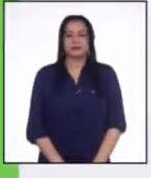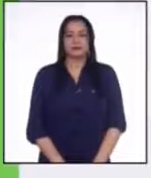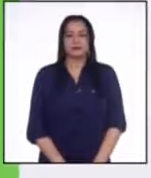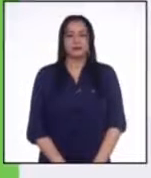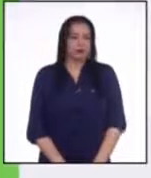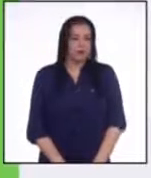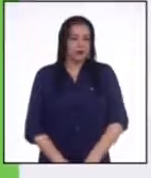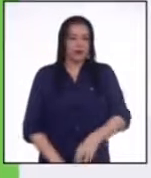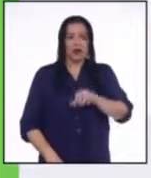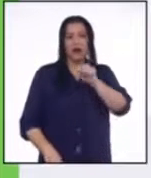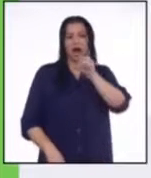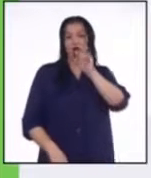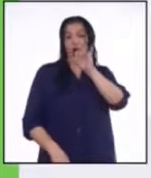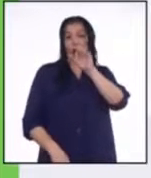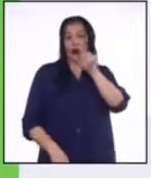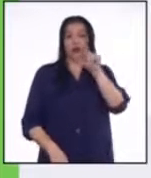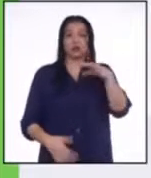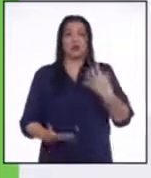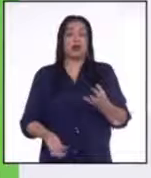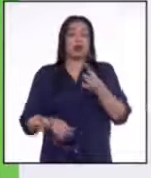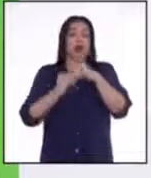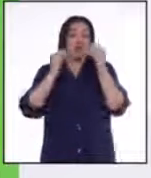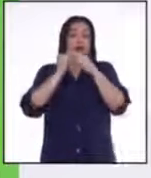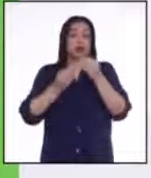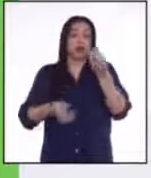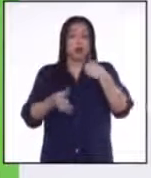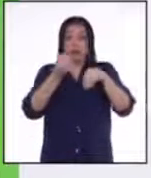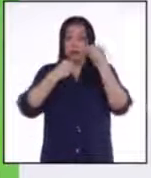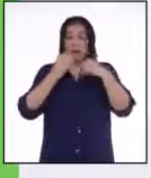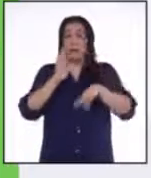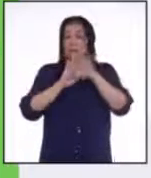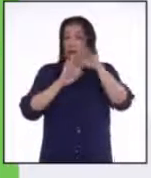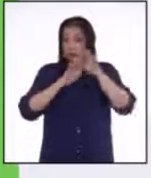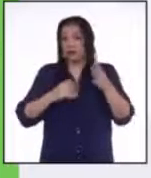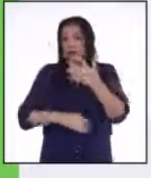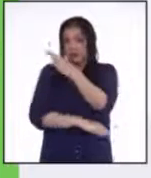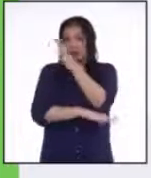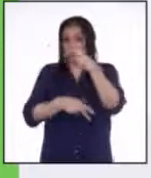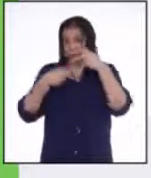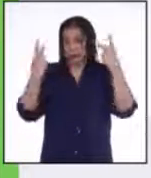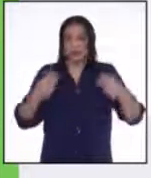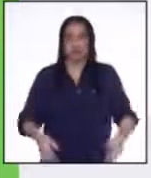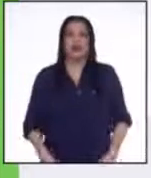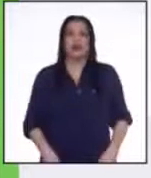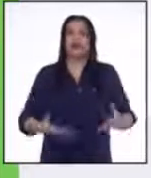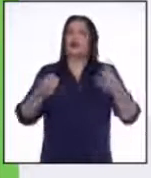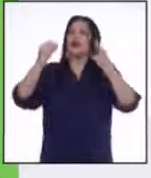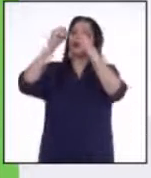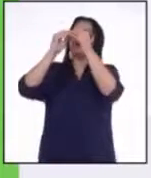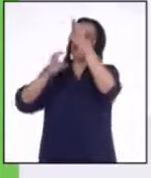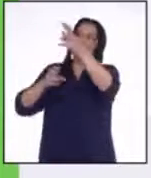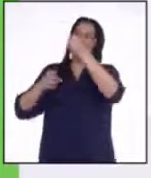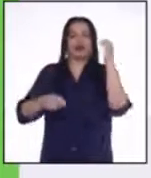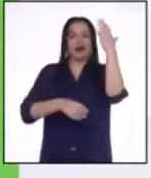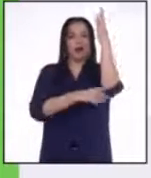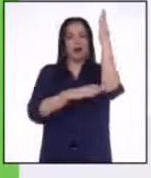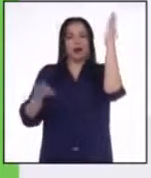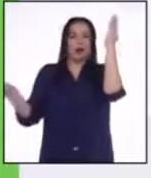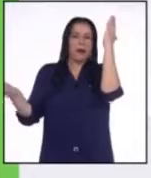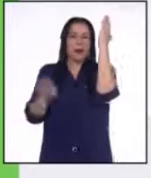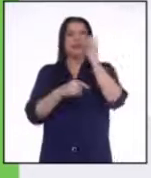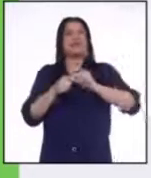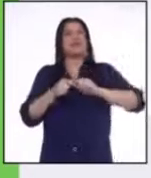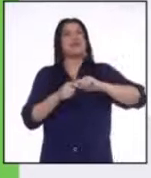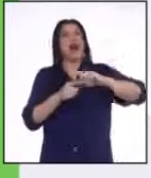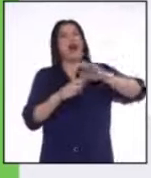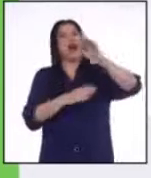El aguaje es una de las especies más consumidas de Amazonía. ¿Pero cómo se consumía? Pues ya estaba maduro el fruto, se tumbaba el árbol porque es